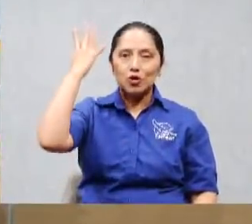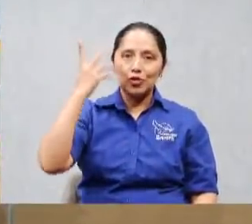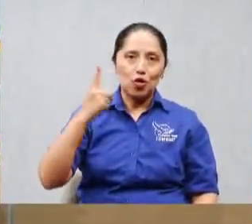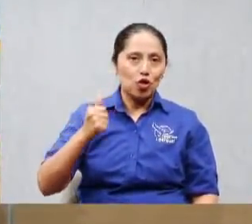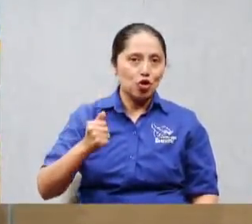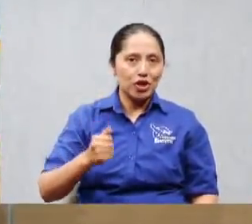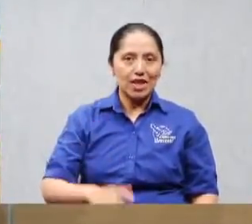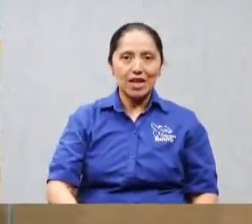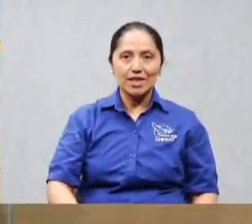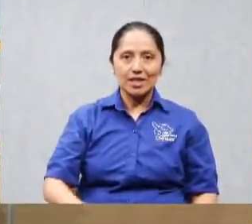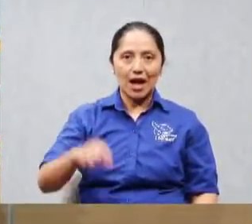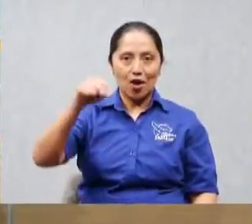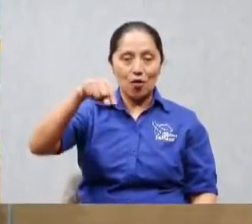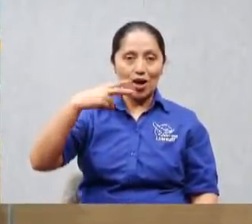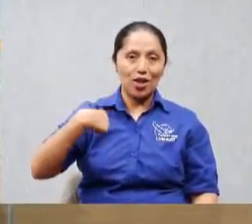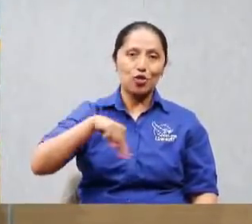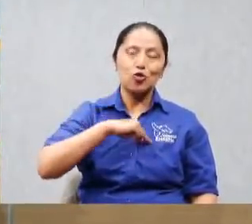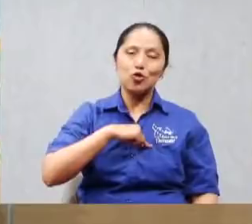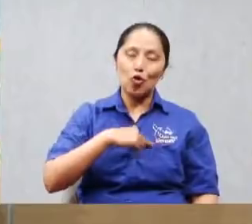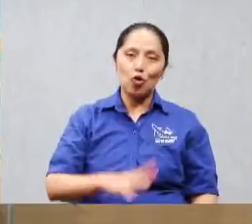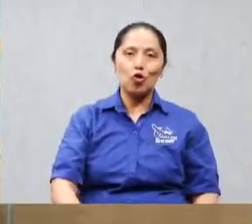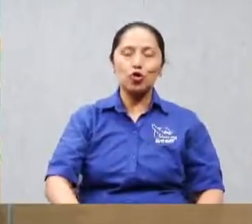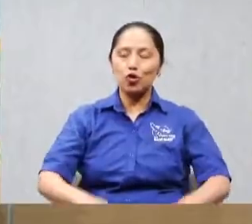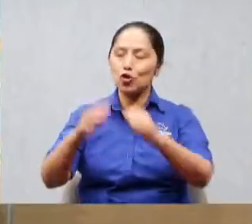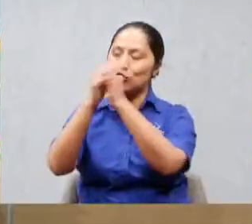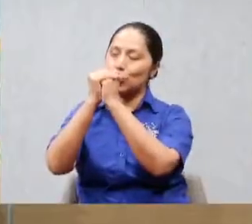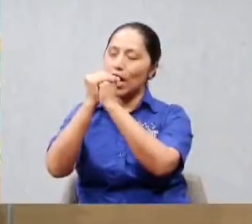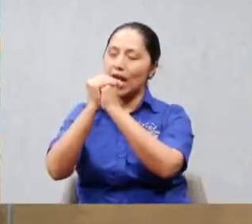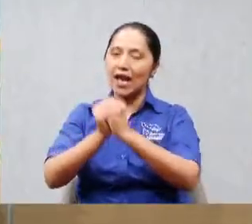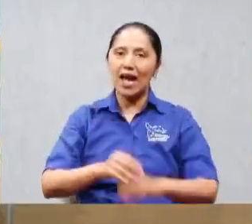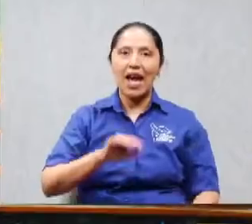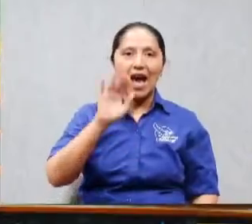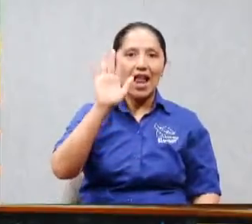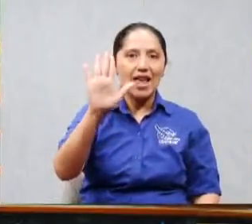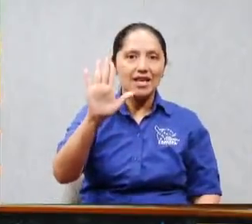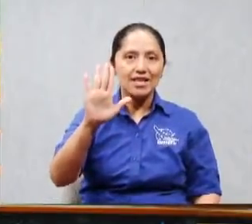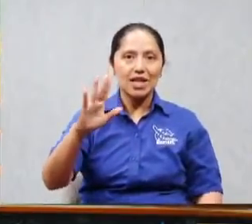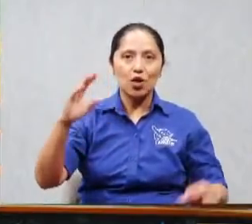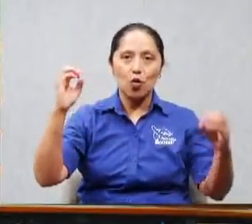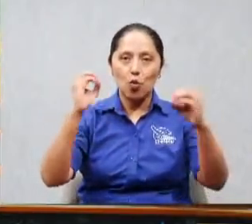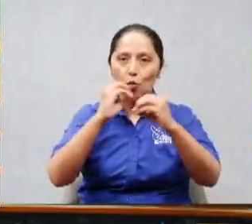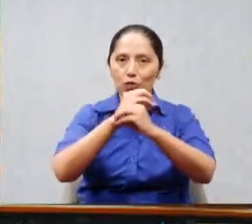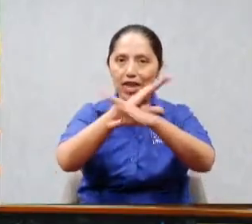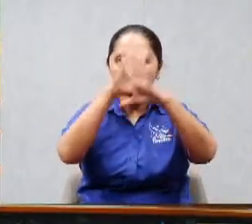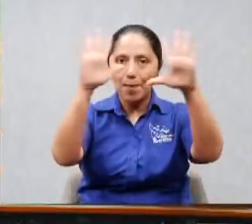de la mañana 5 y media de la mañana 5 y media de la mañana solo martes no